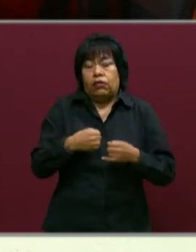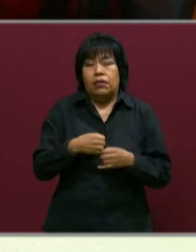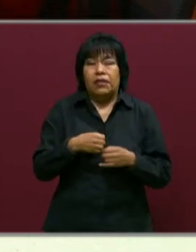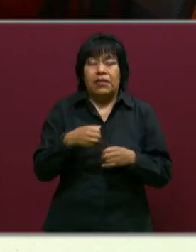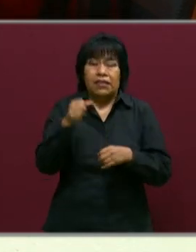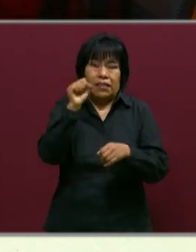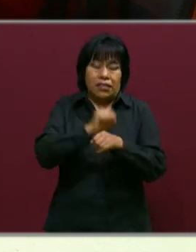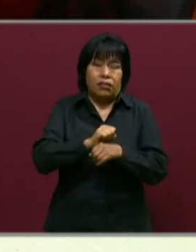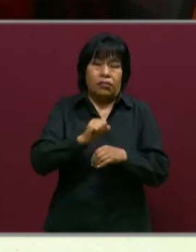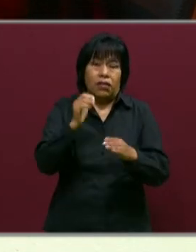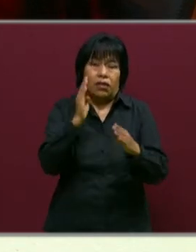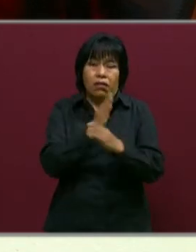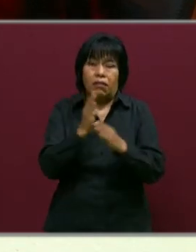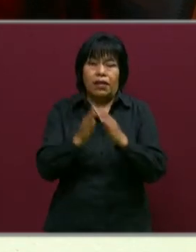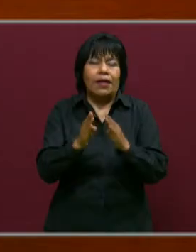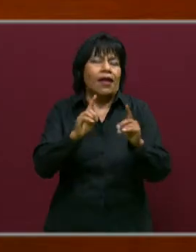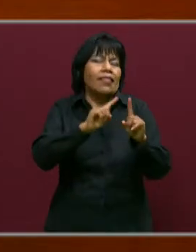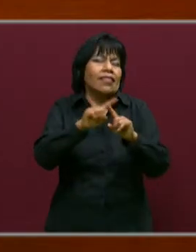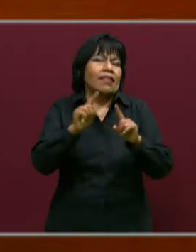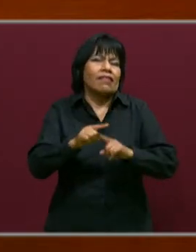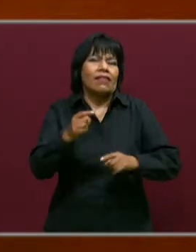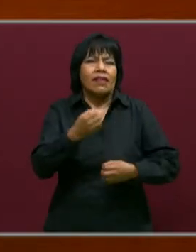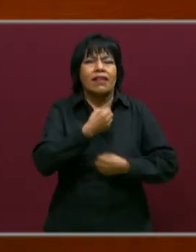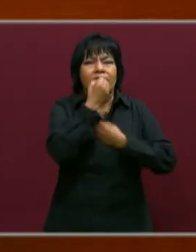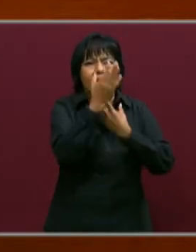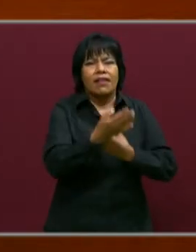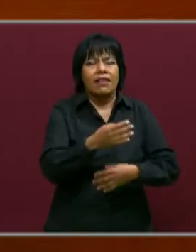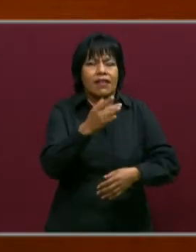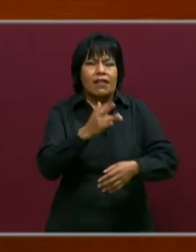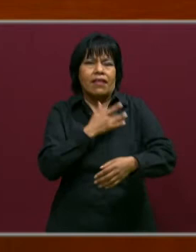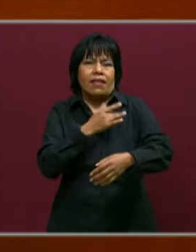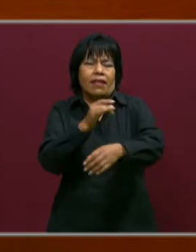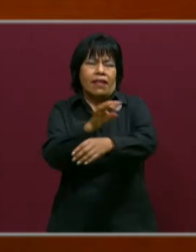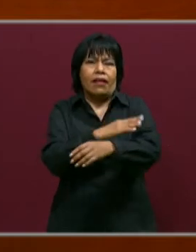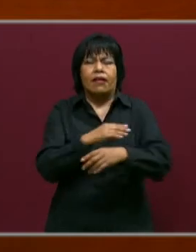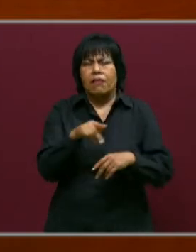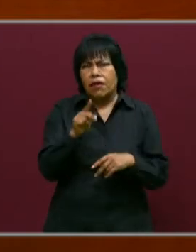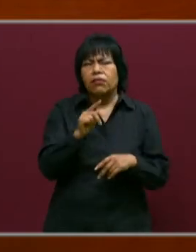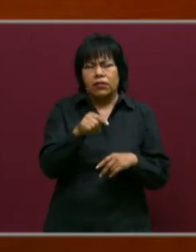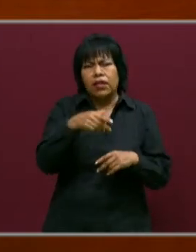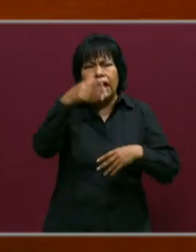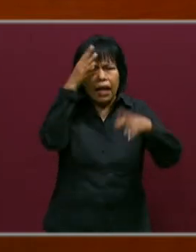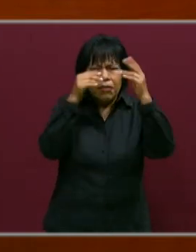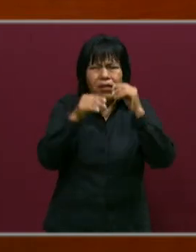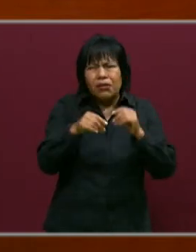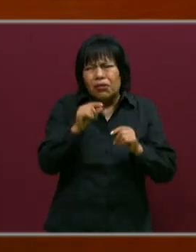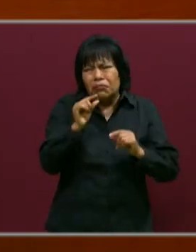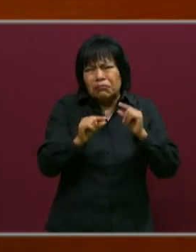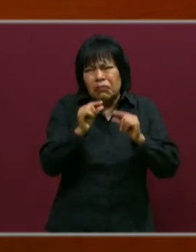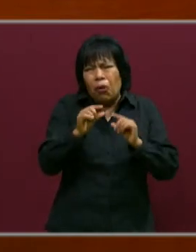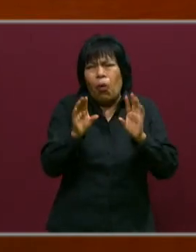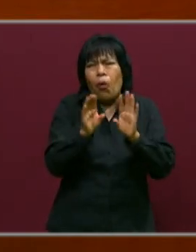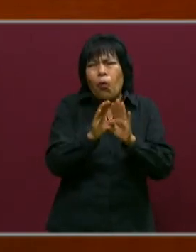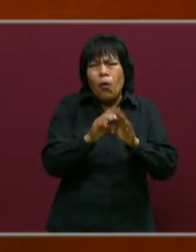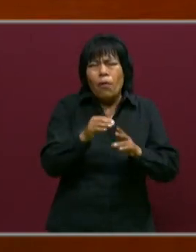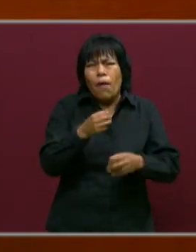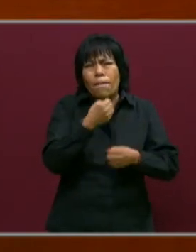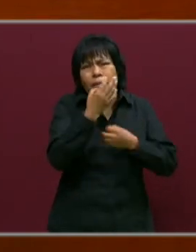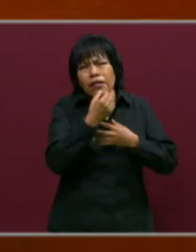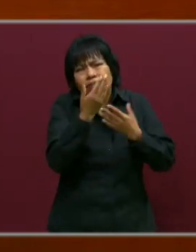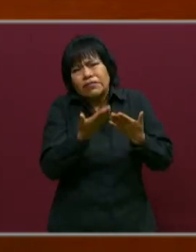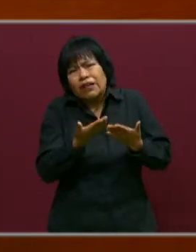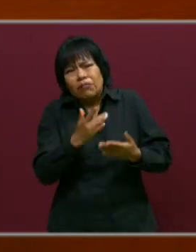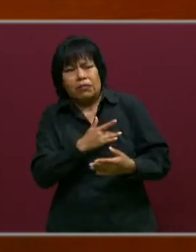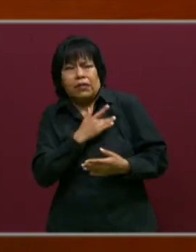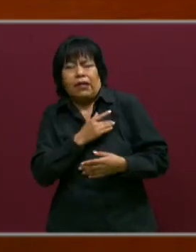claro. Aquí en este momento justamente los niños están aprendiendo esta parte de gestionar sus emociones. Y creo que algo importante es que